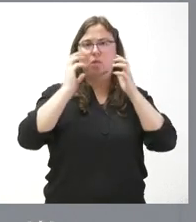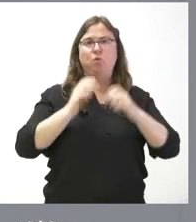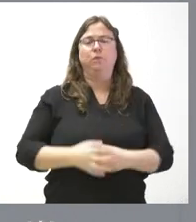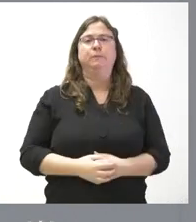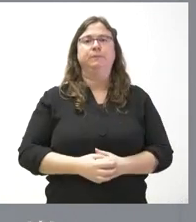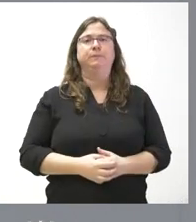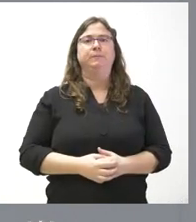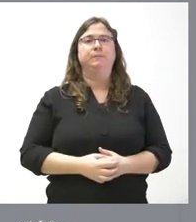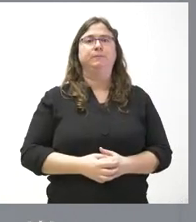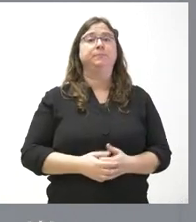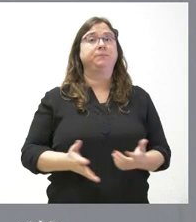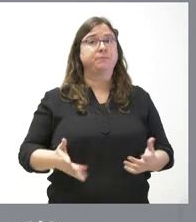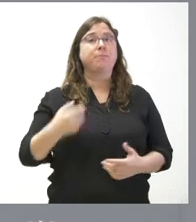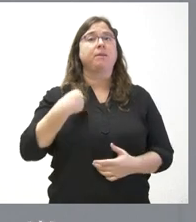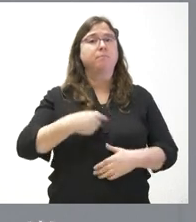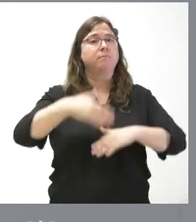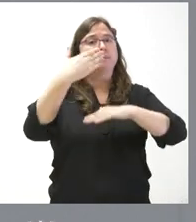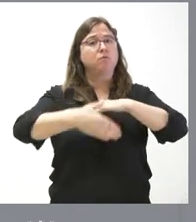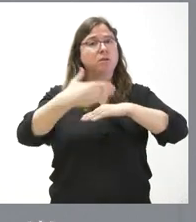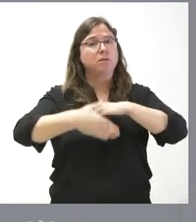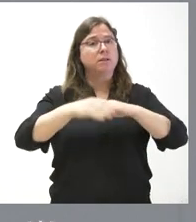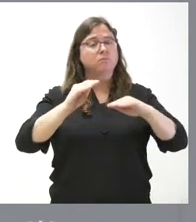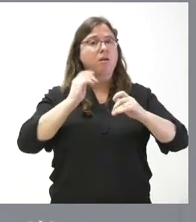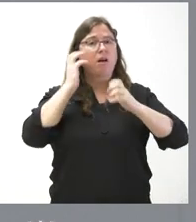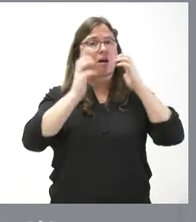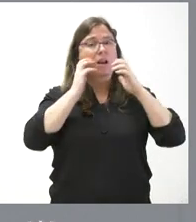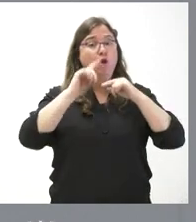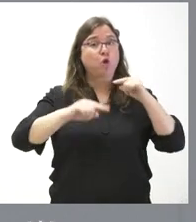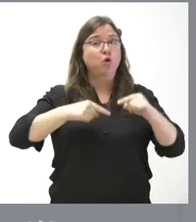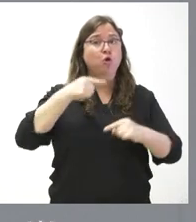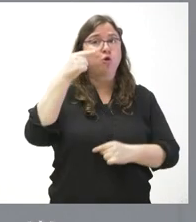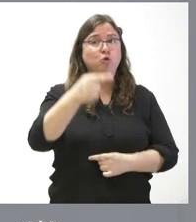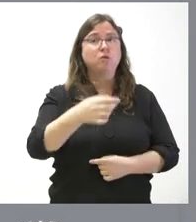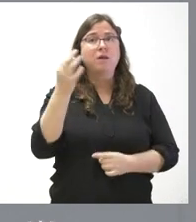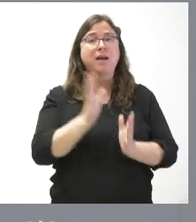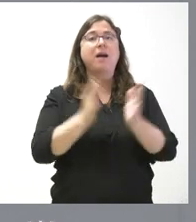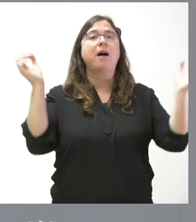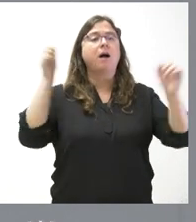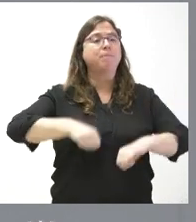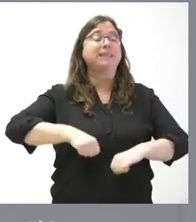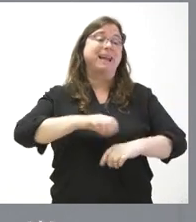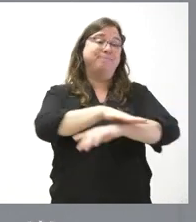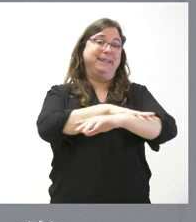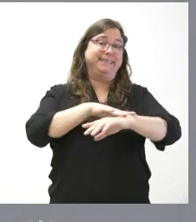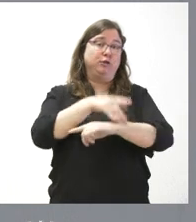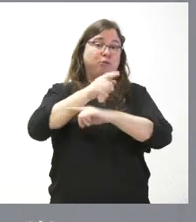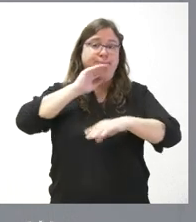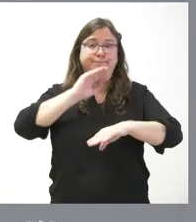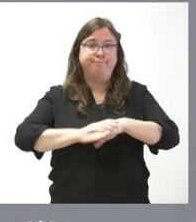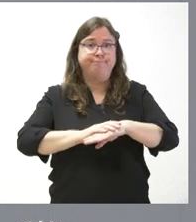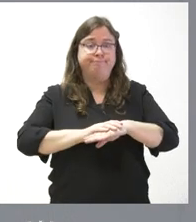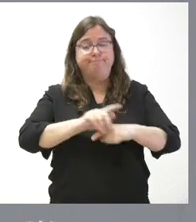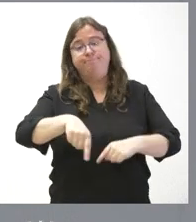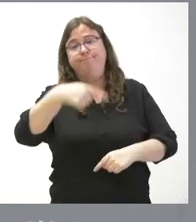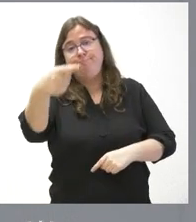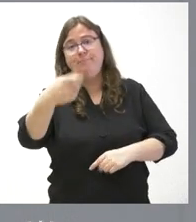y que esa restricción en el movimiento del ganado es consecuencia directa de la aplicación de esta orden ministerial al que usted hace referencia.